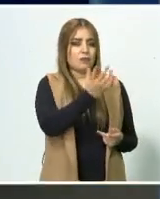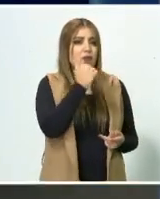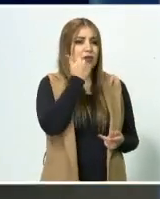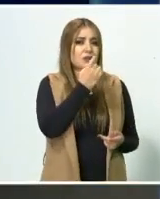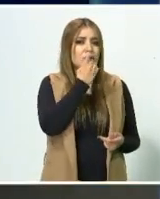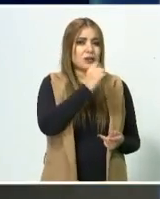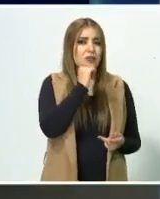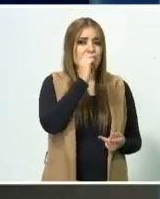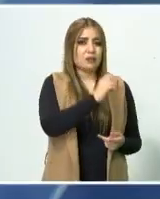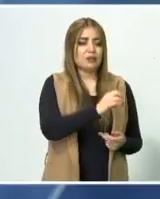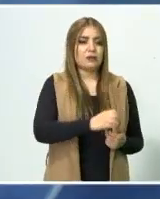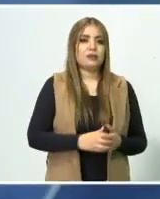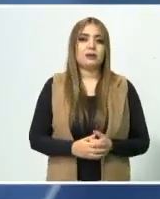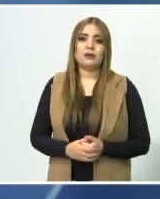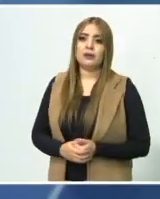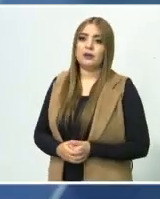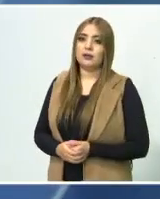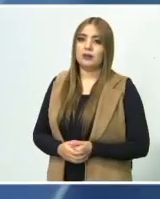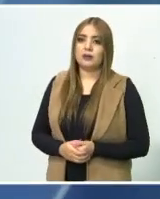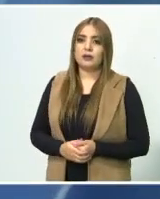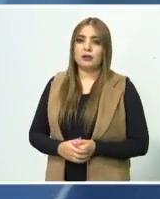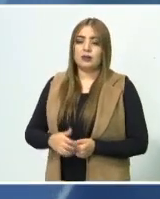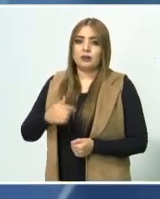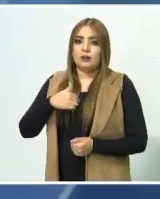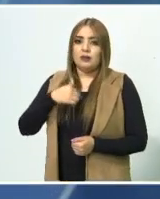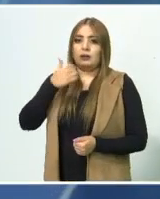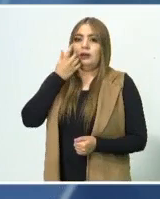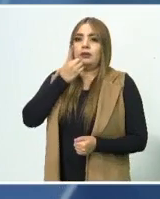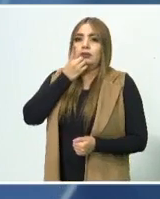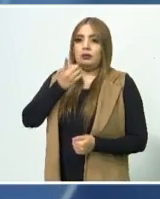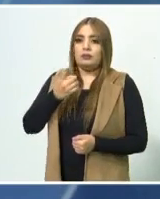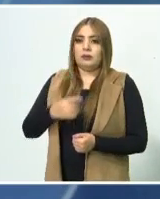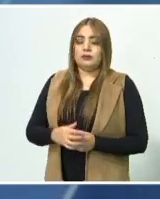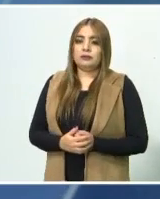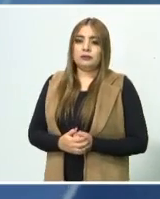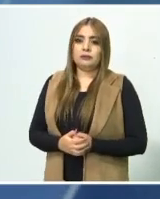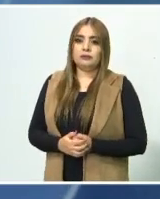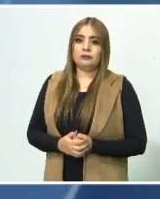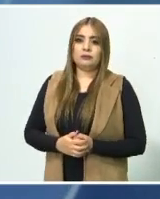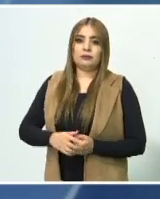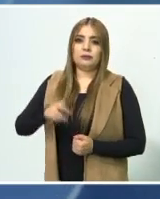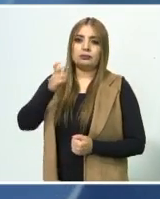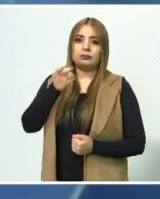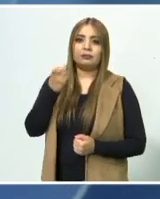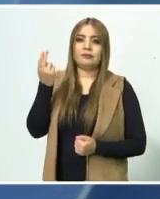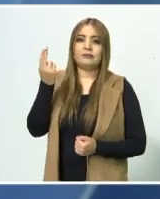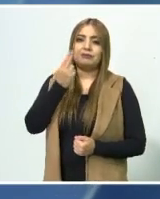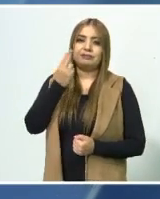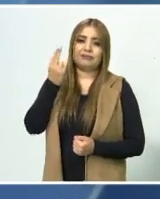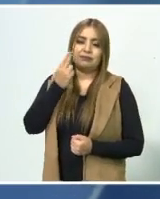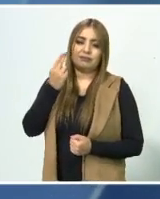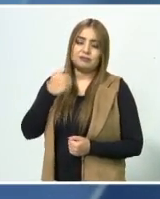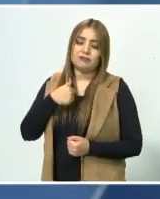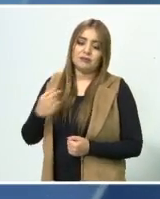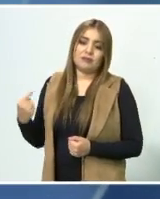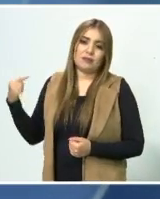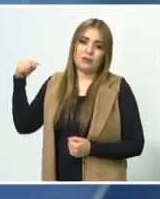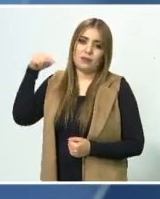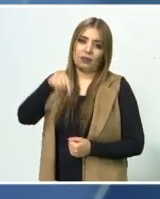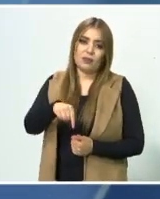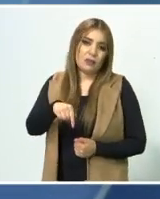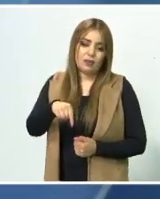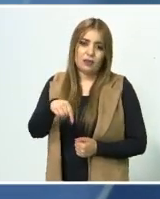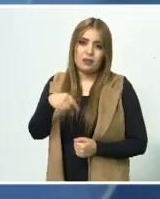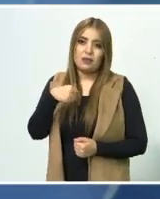¿Qué tienes que decir? No, lo único que puedo decir es que la necesidad nos obliga a llegar hasta estos alcances.